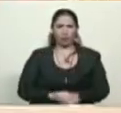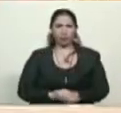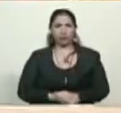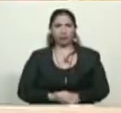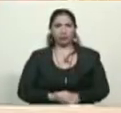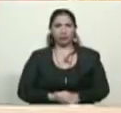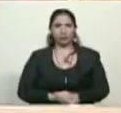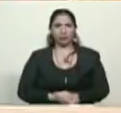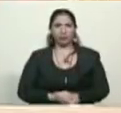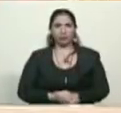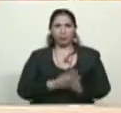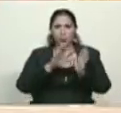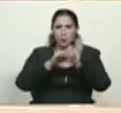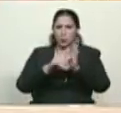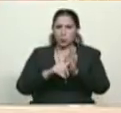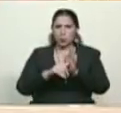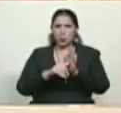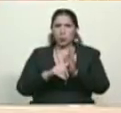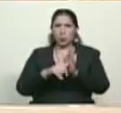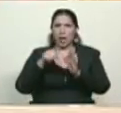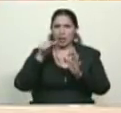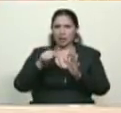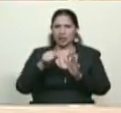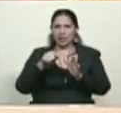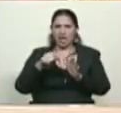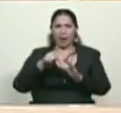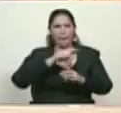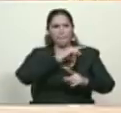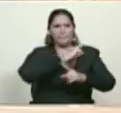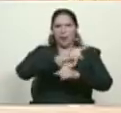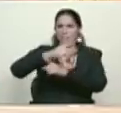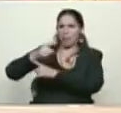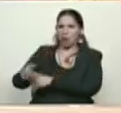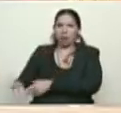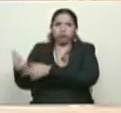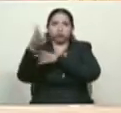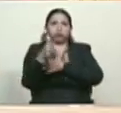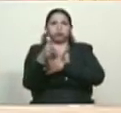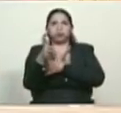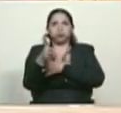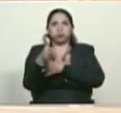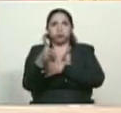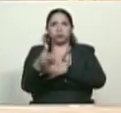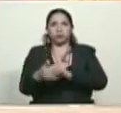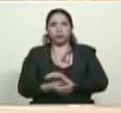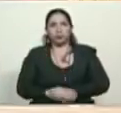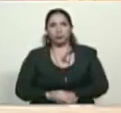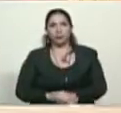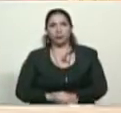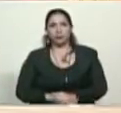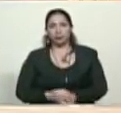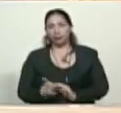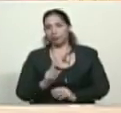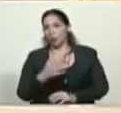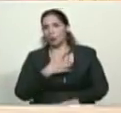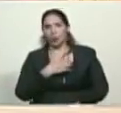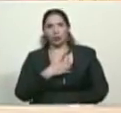Que asalten el poder y que impongan la fuerza de la pistola, del hierro. No,